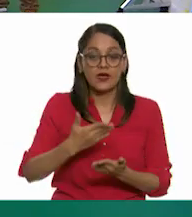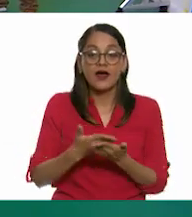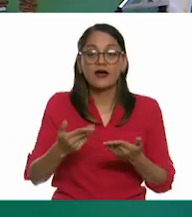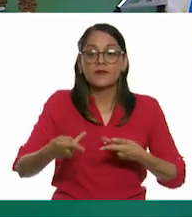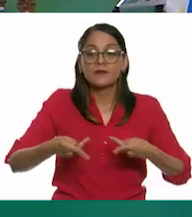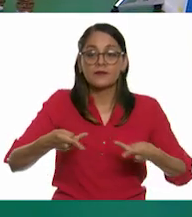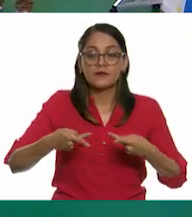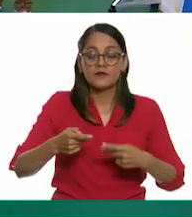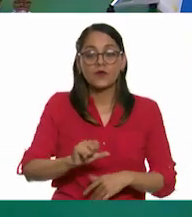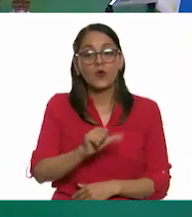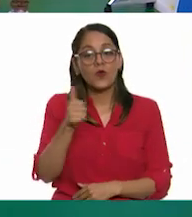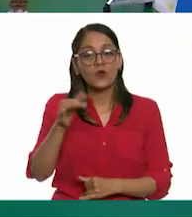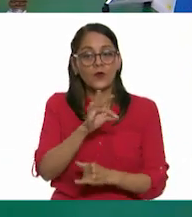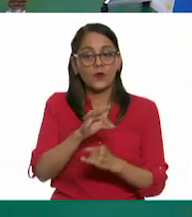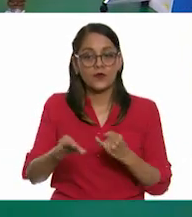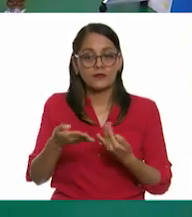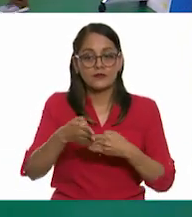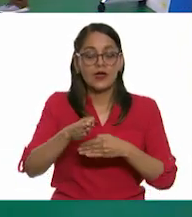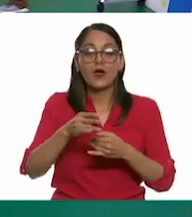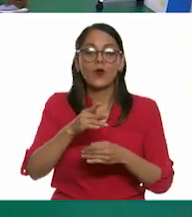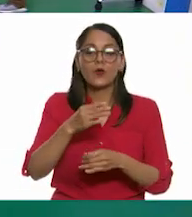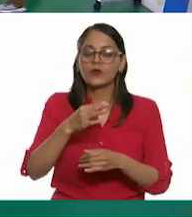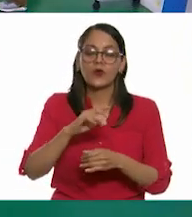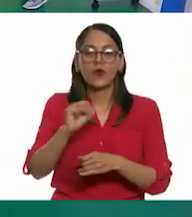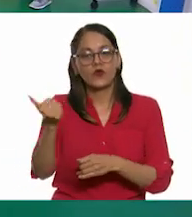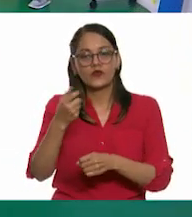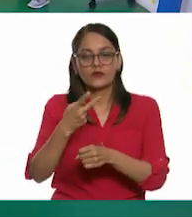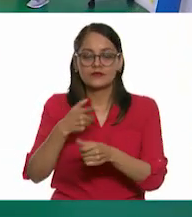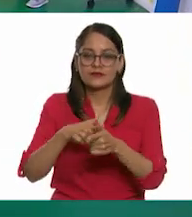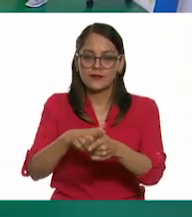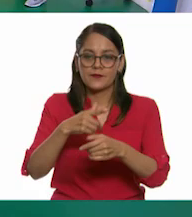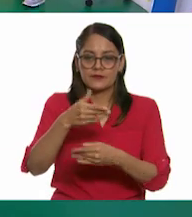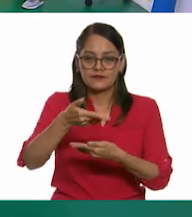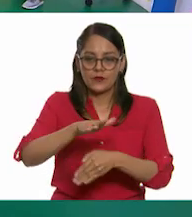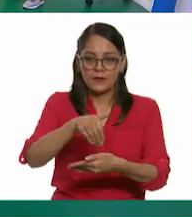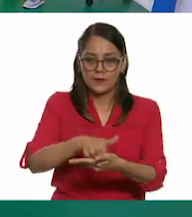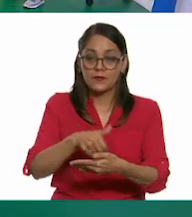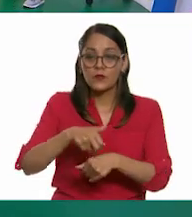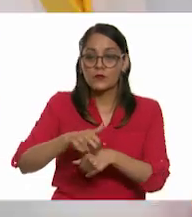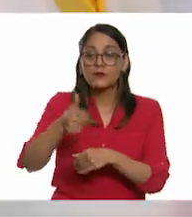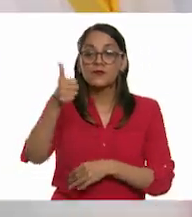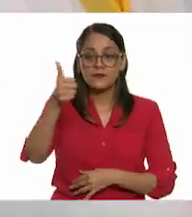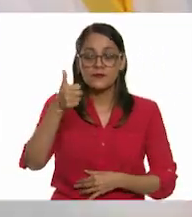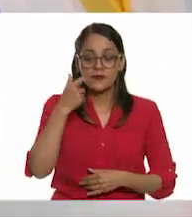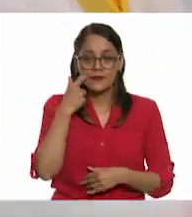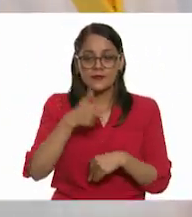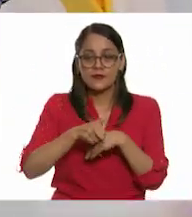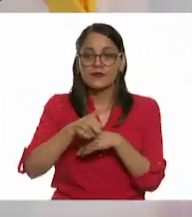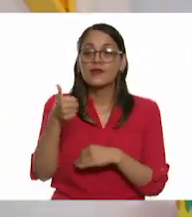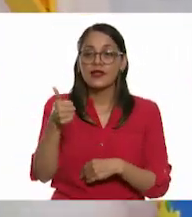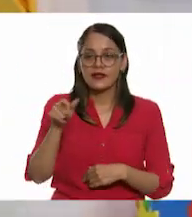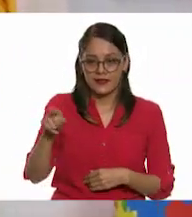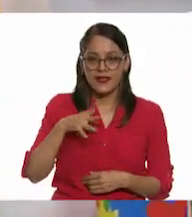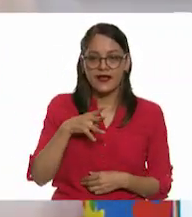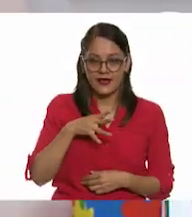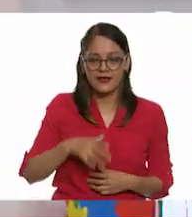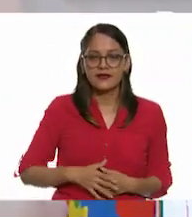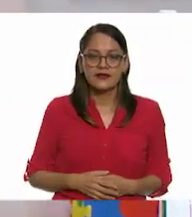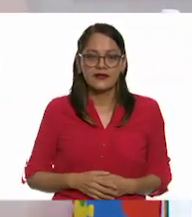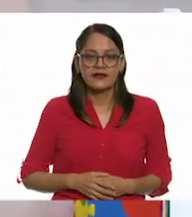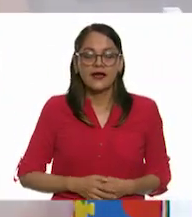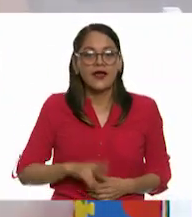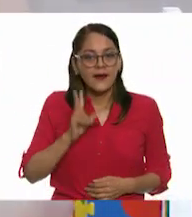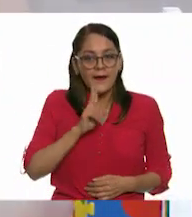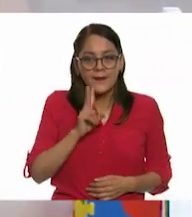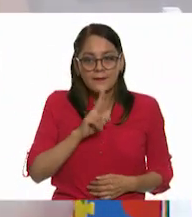preparados para abrir nuestro siguiente sobre. Vamos a ver. Ah, el número seis, yo recuerdo que estaba por aquí. Sí, ¿dónde lo viste? ¿Dónde está? Aquí lo tenemos. Ah, muy bien.